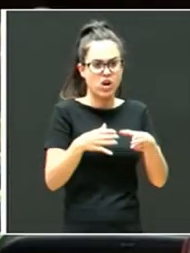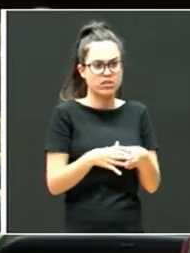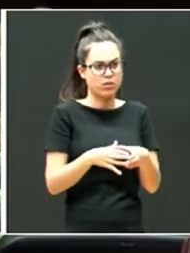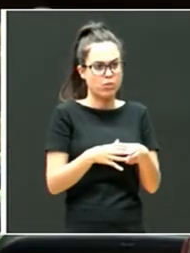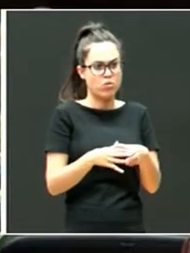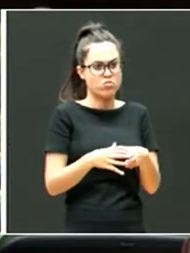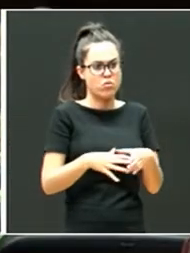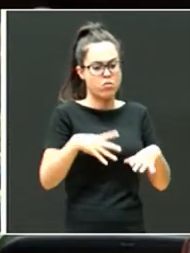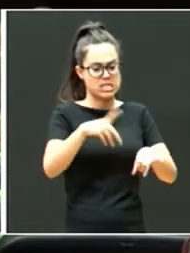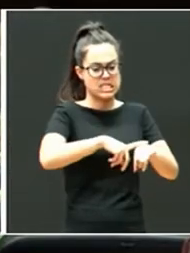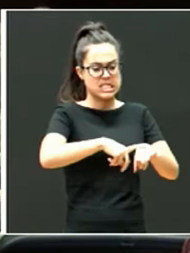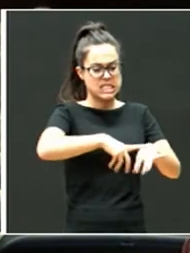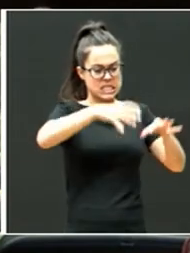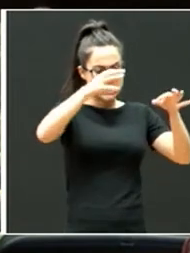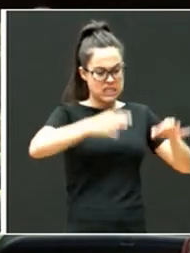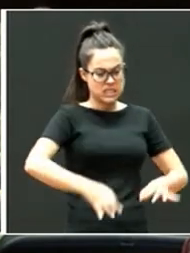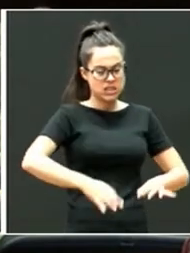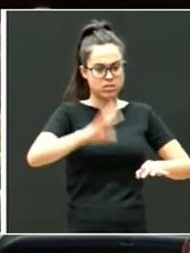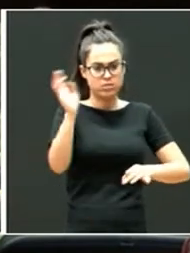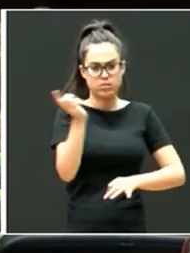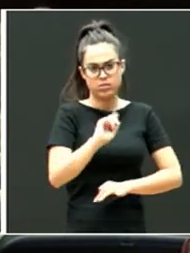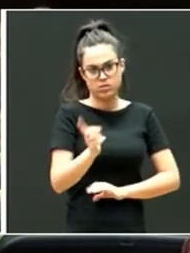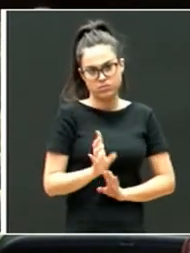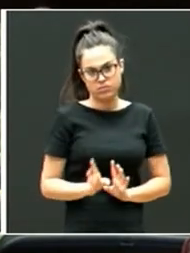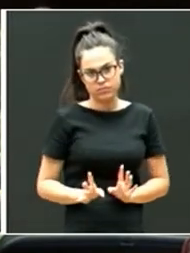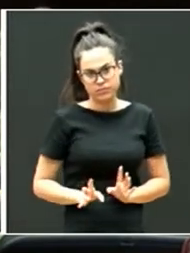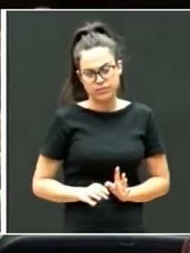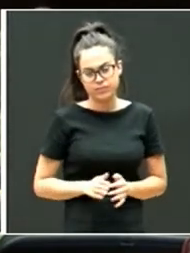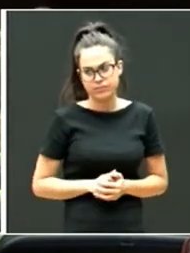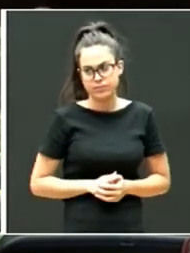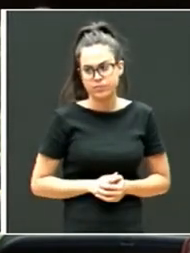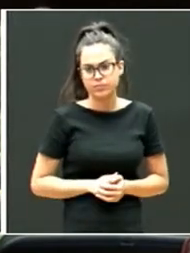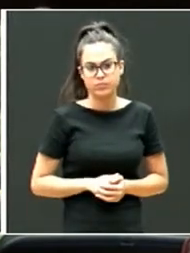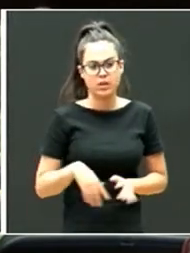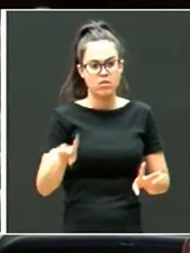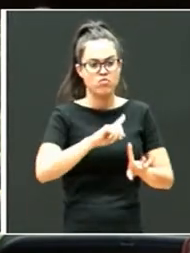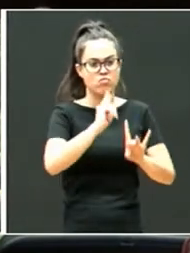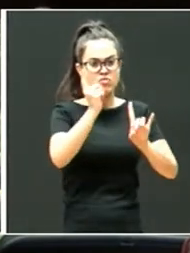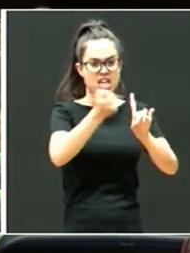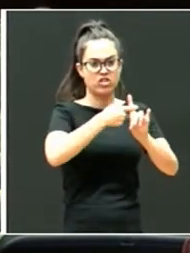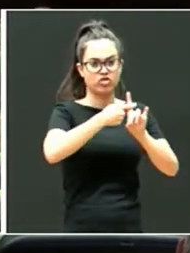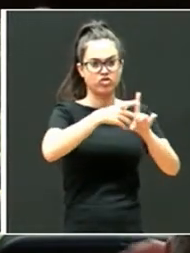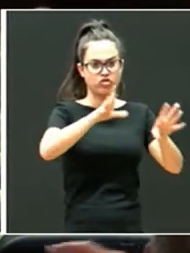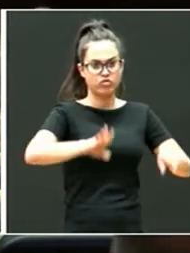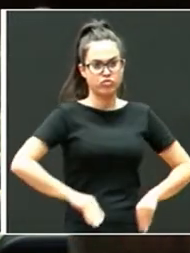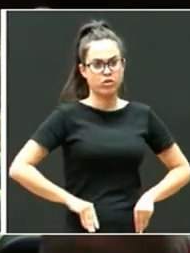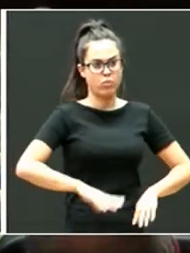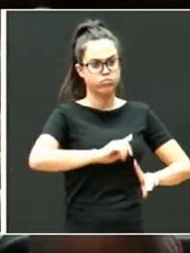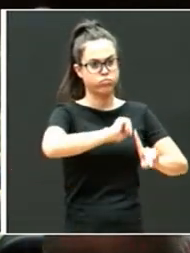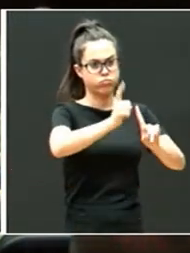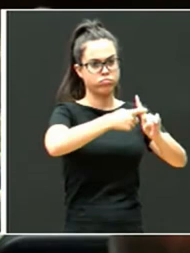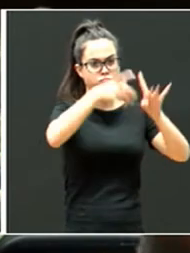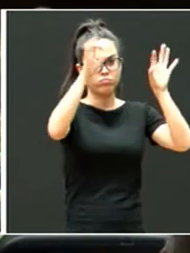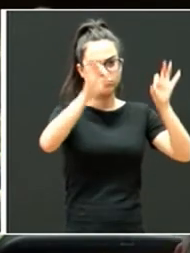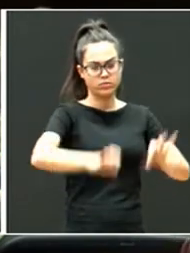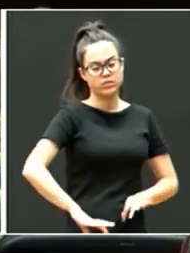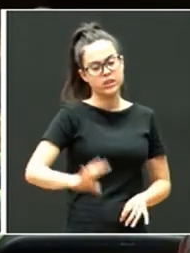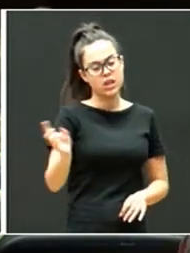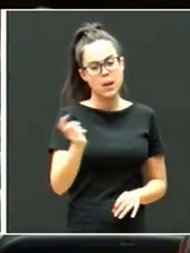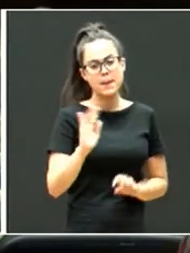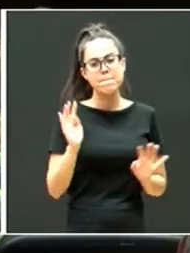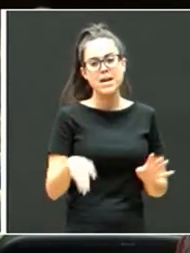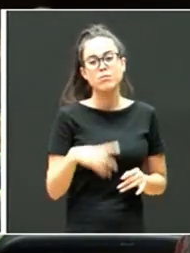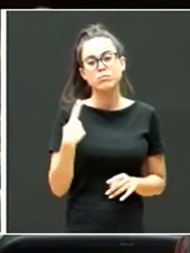ni de aquí vayamos a sacar un nuevo diagnóstico clínico. Para nada, pero sí, por favor,